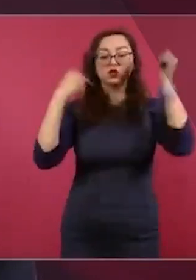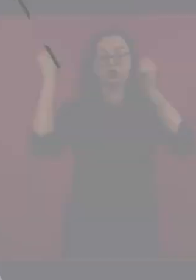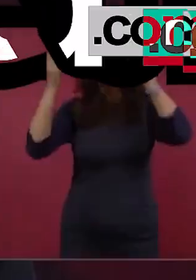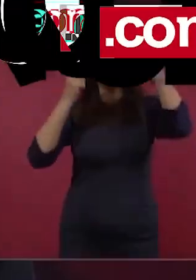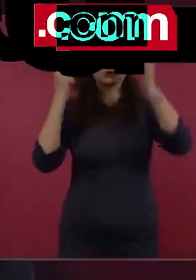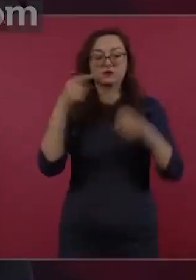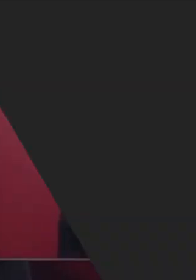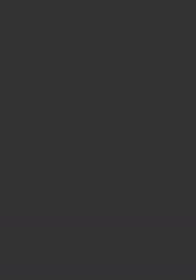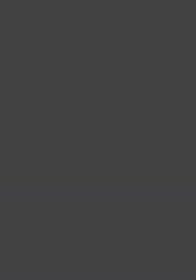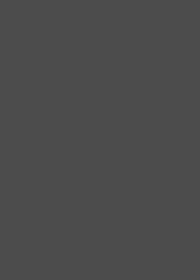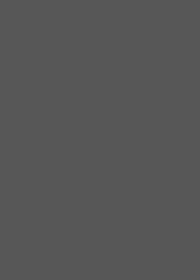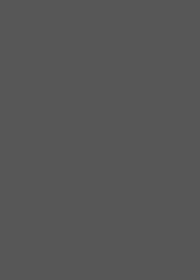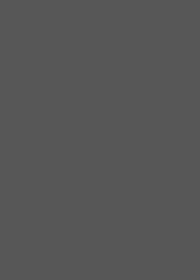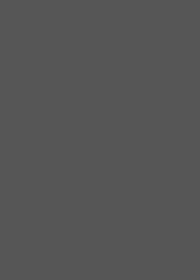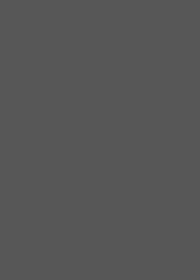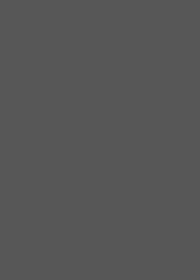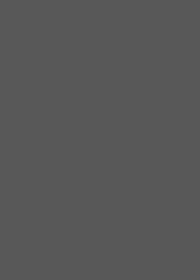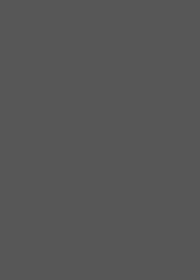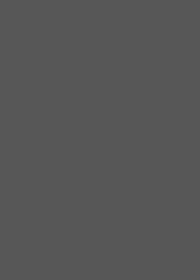reconocieron la deuda.